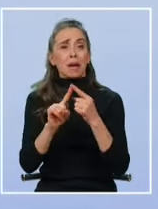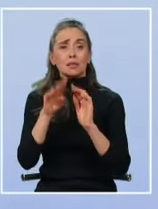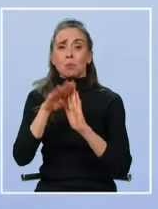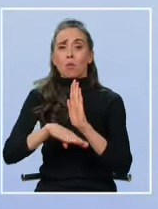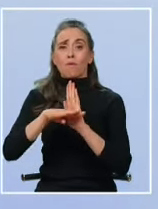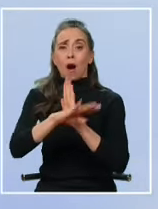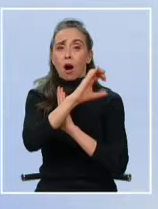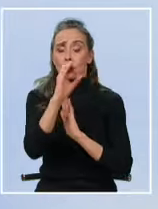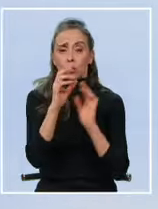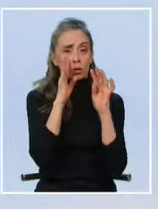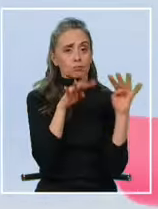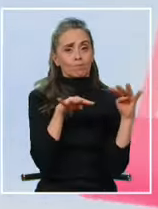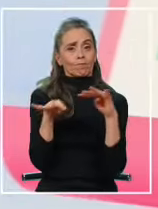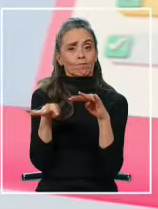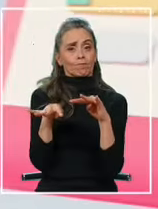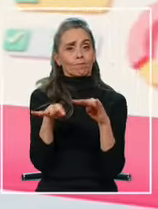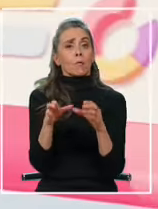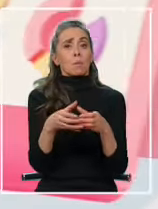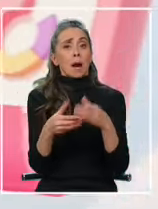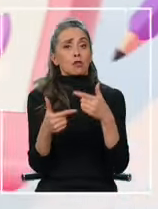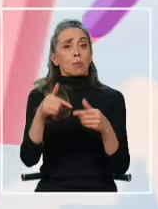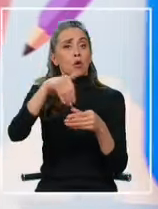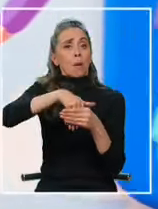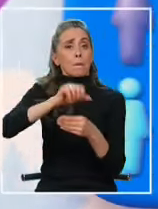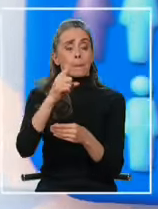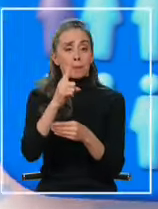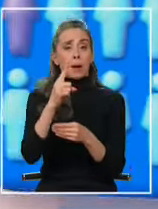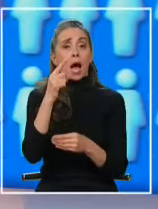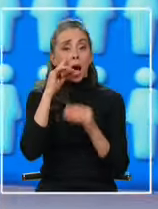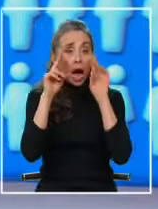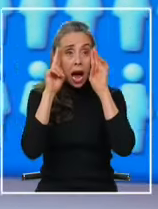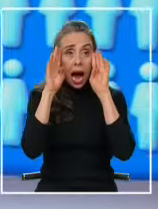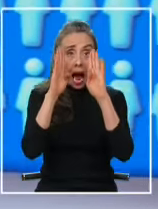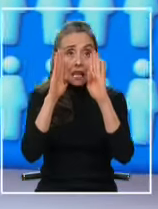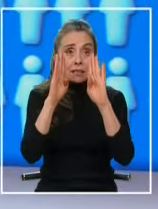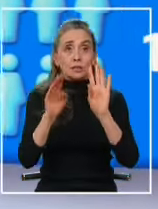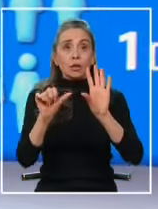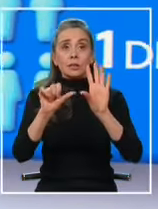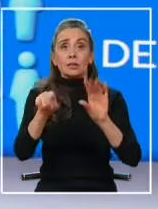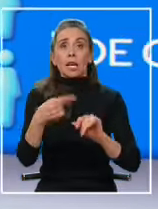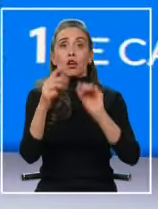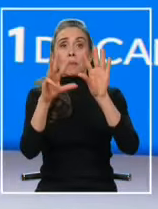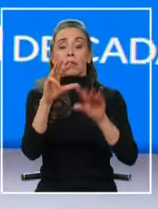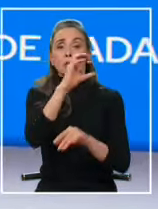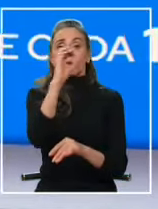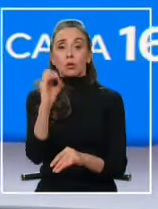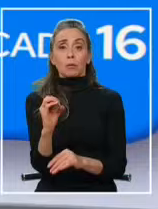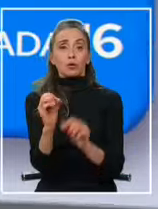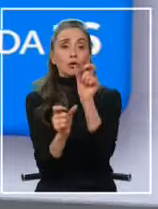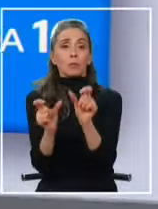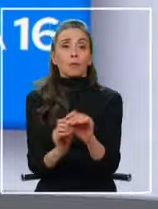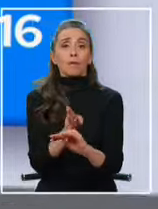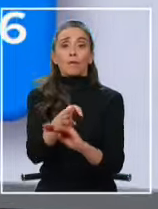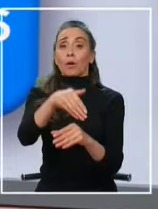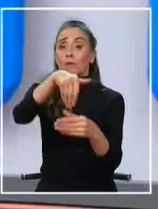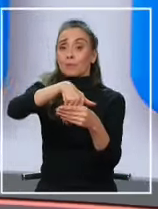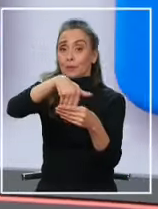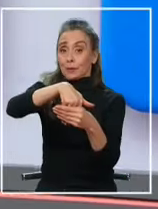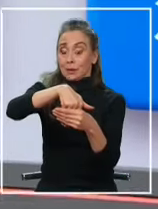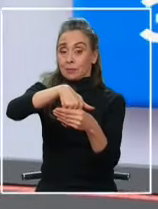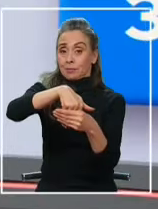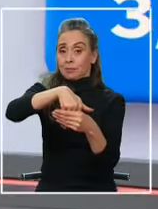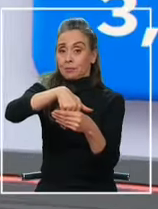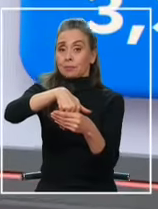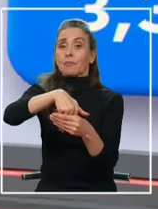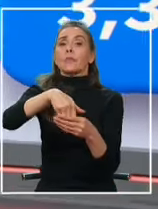llamó la atención en estas primarias. ¿Qué atención? Alcanzó a un 6,19% de